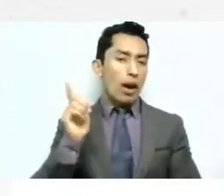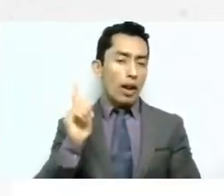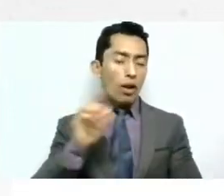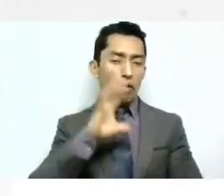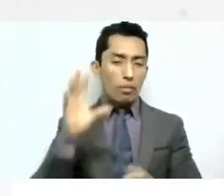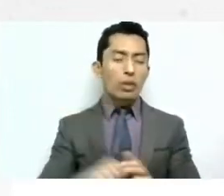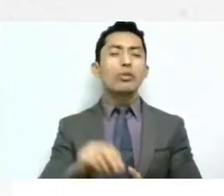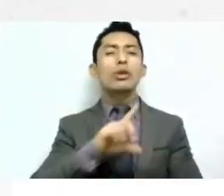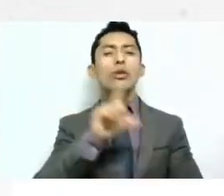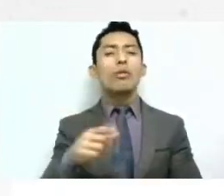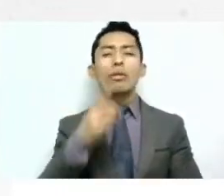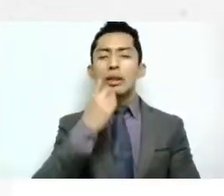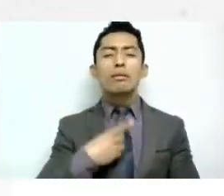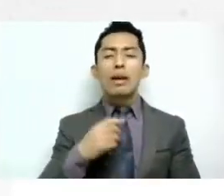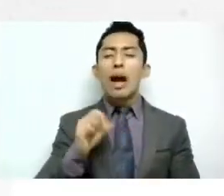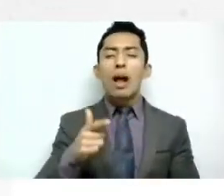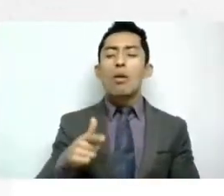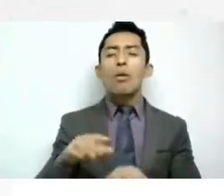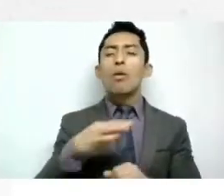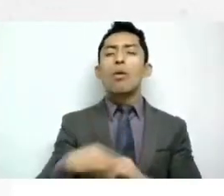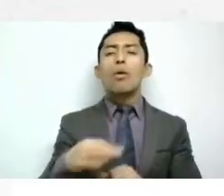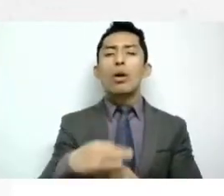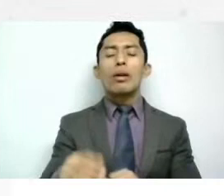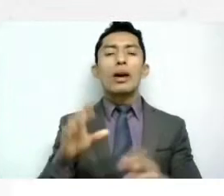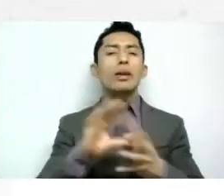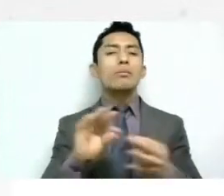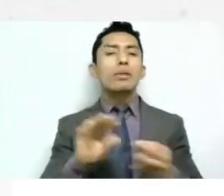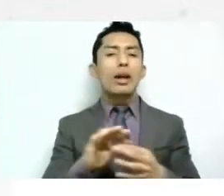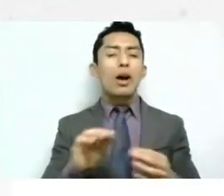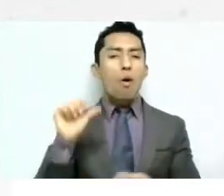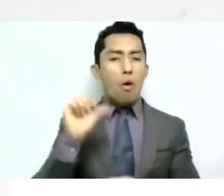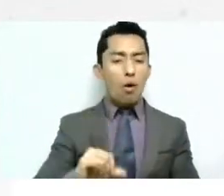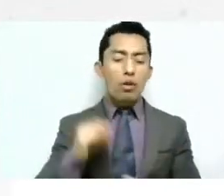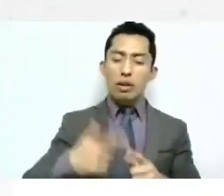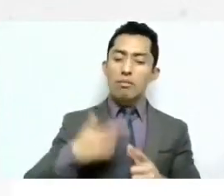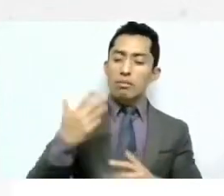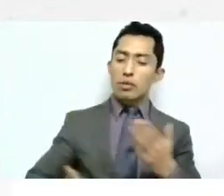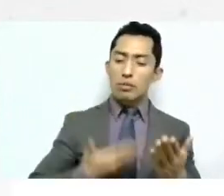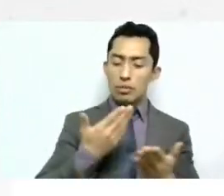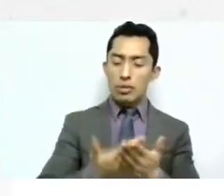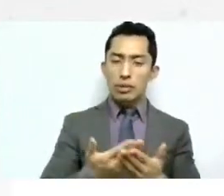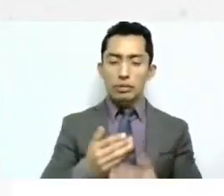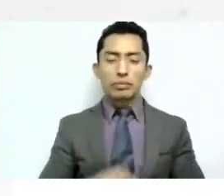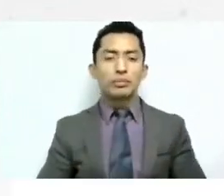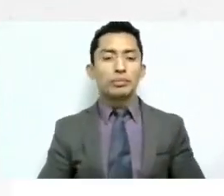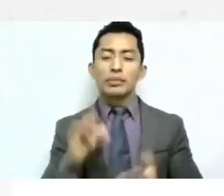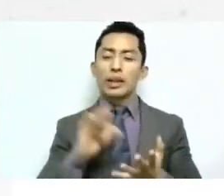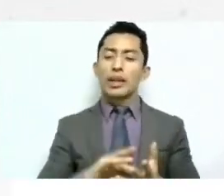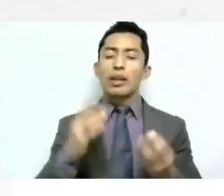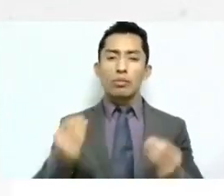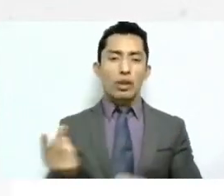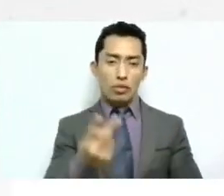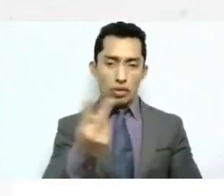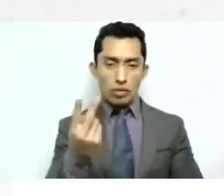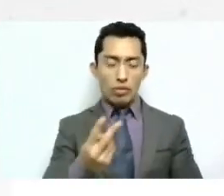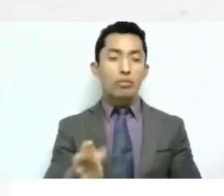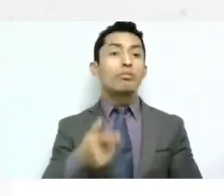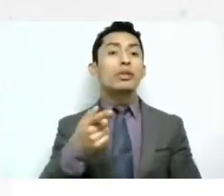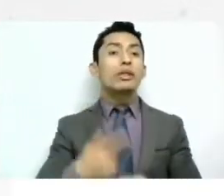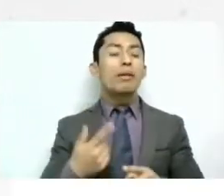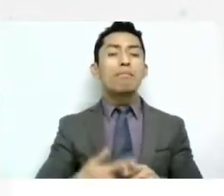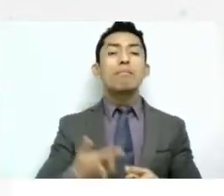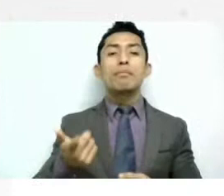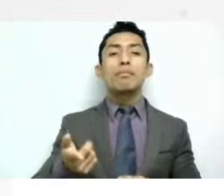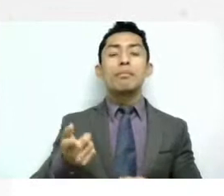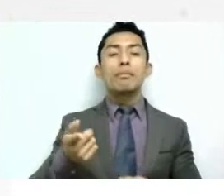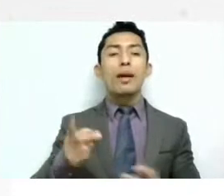nos den una conclusión de este cuaderno que hoy están presentando muchísimas gracias a las dos si quieren empezamos en